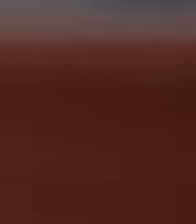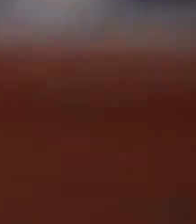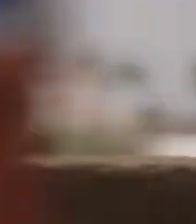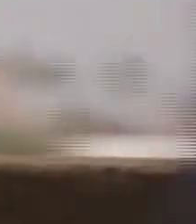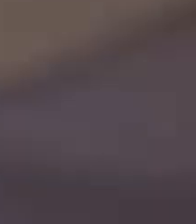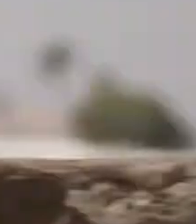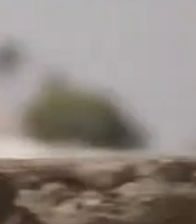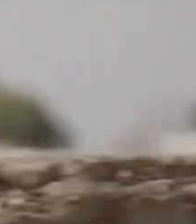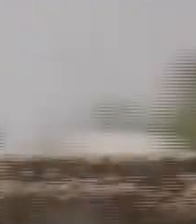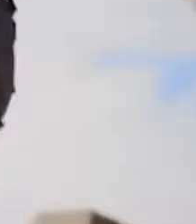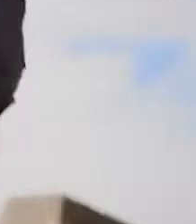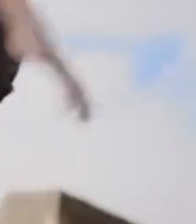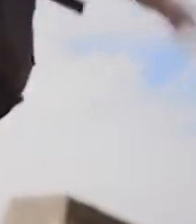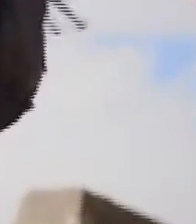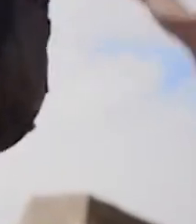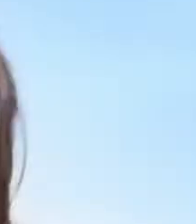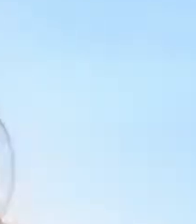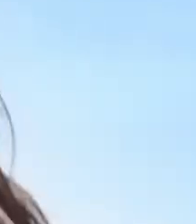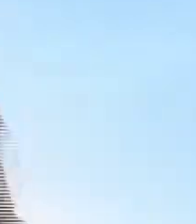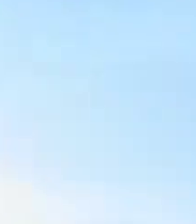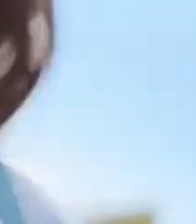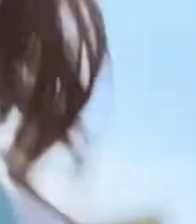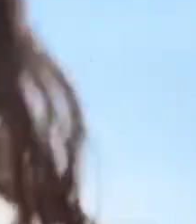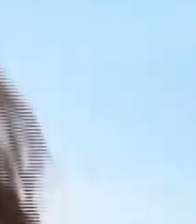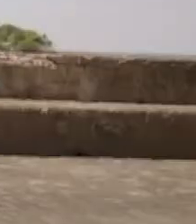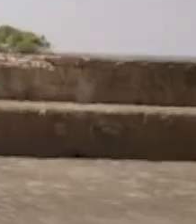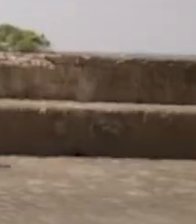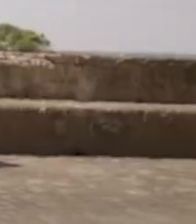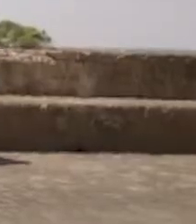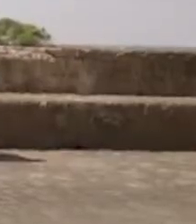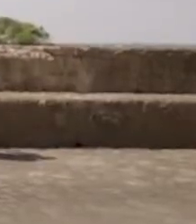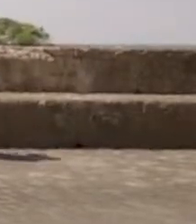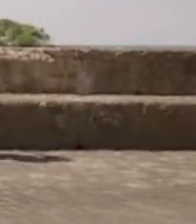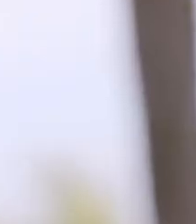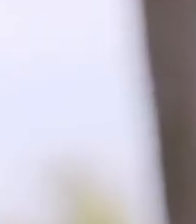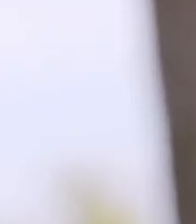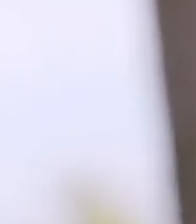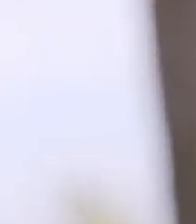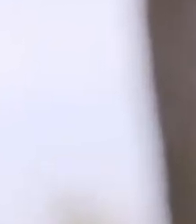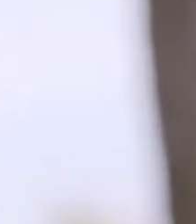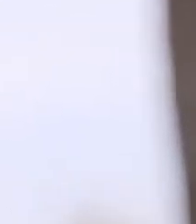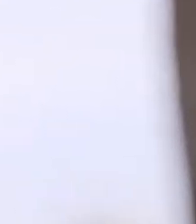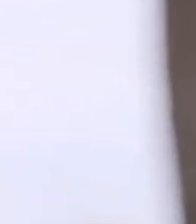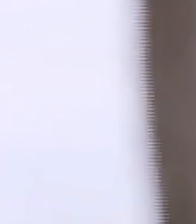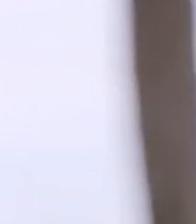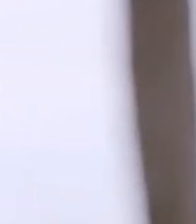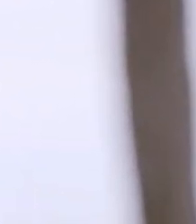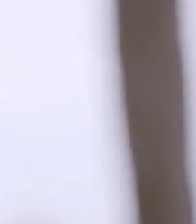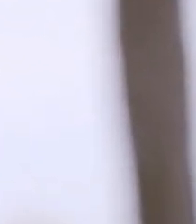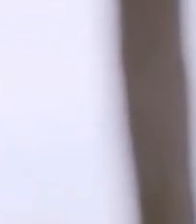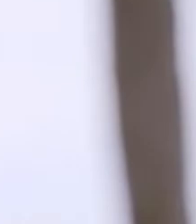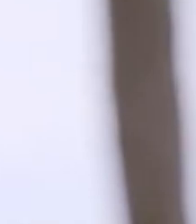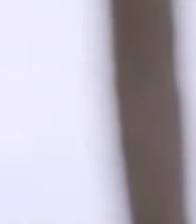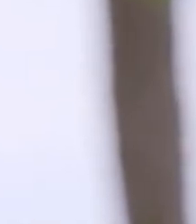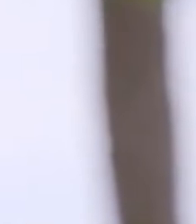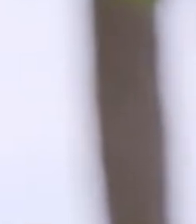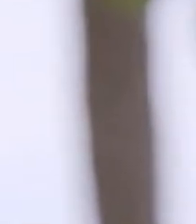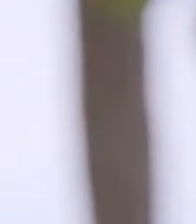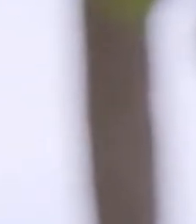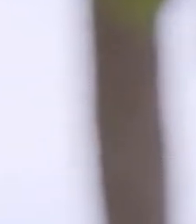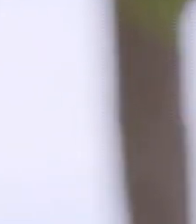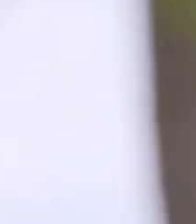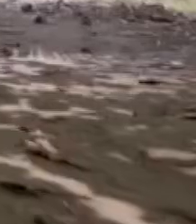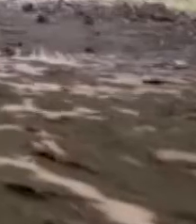levanten la frente al sol repulente de la libertad. La defiendo, la quiero y la